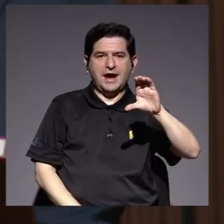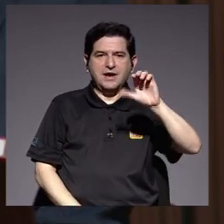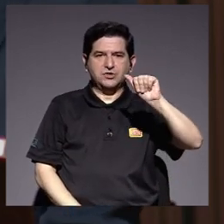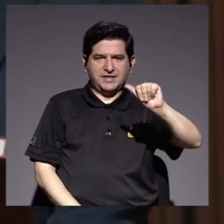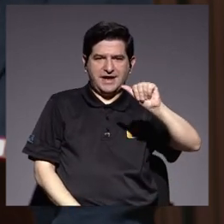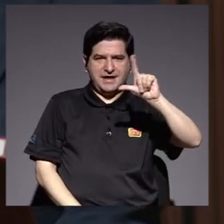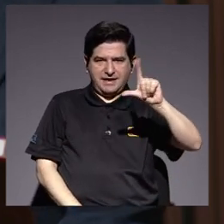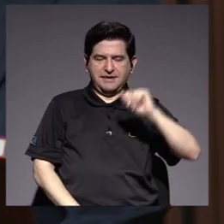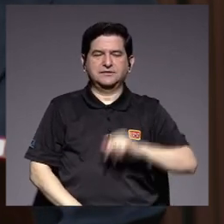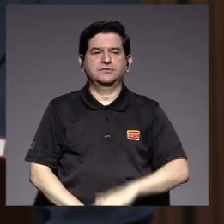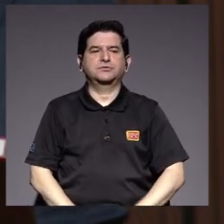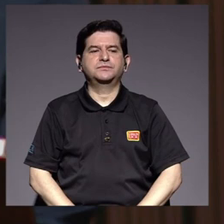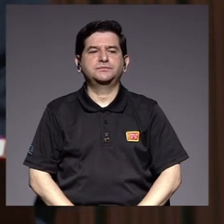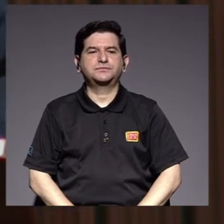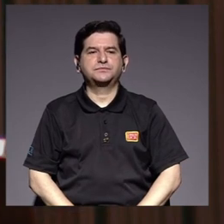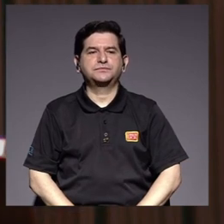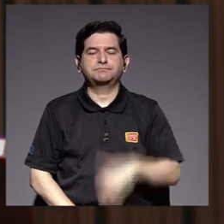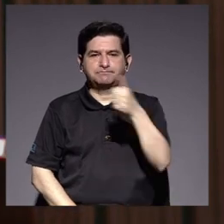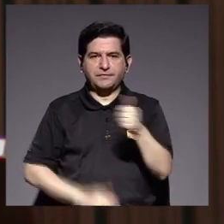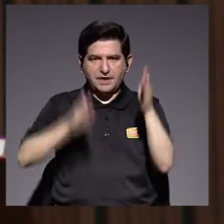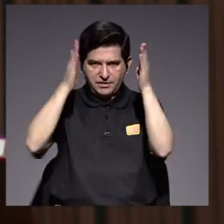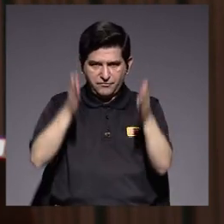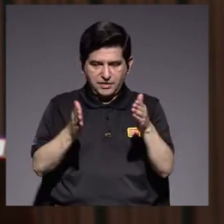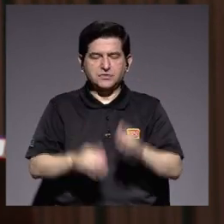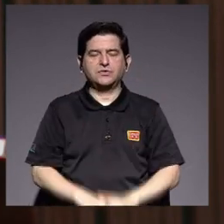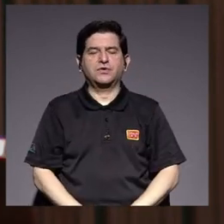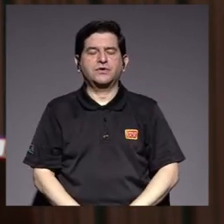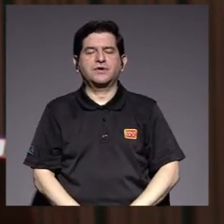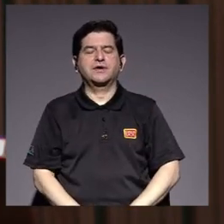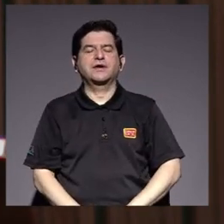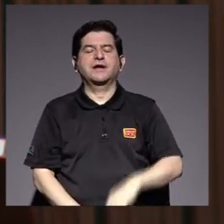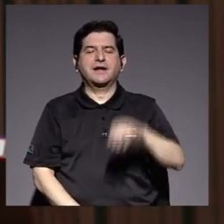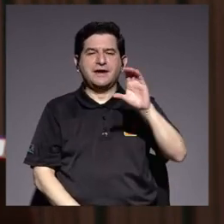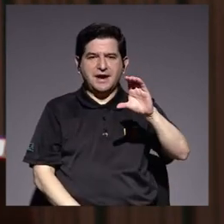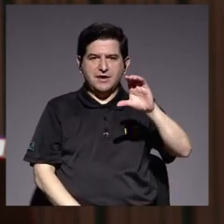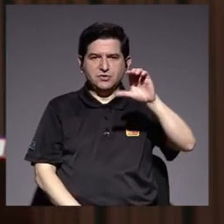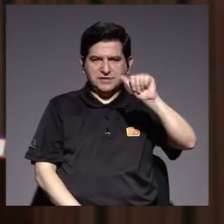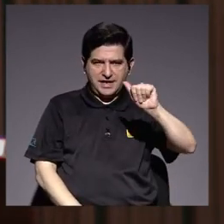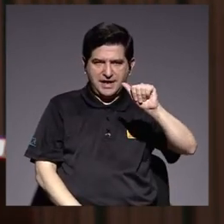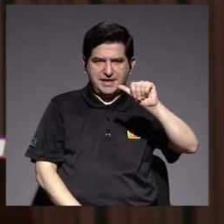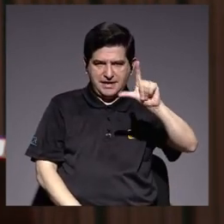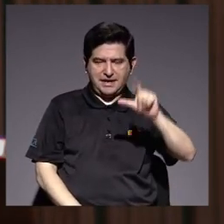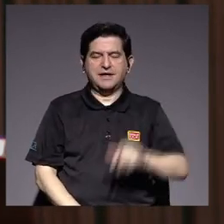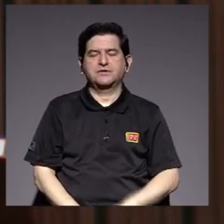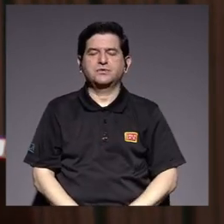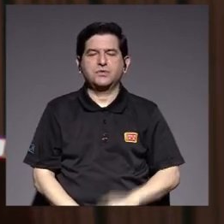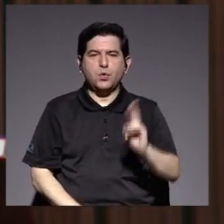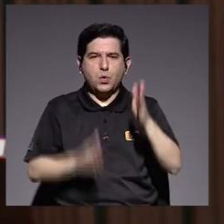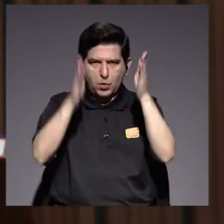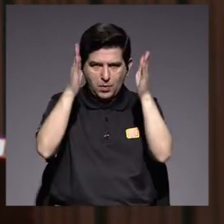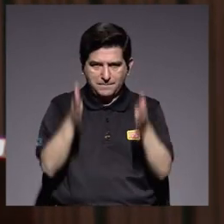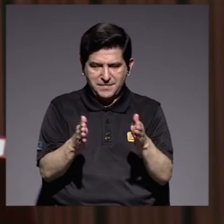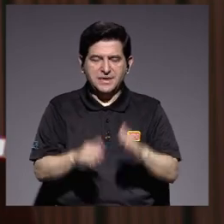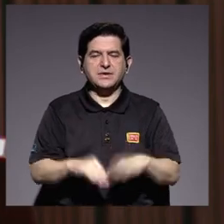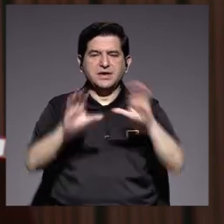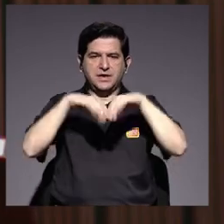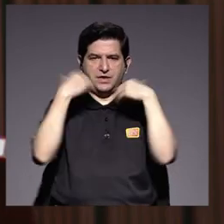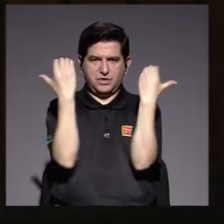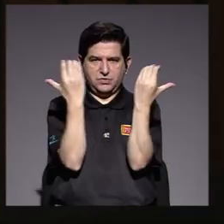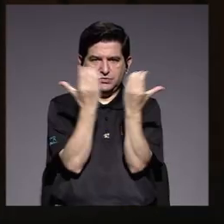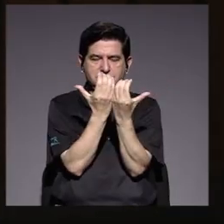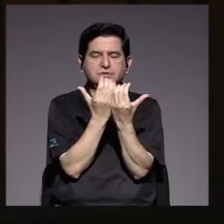Leandro. Señor rector, doctor Carlos Araya Leandro, compañeras y compañeros del Consejo